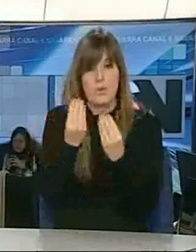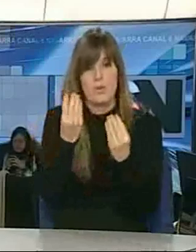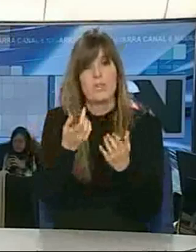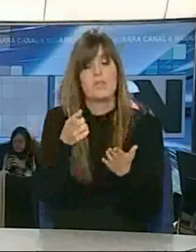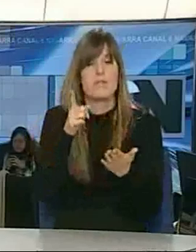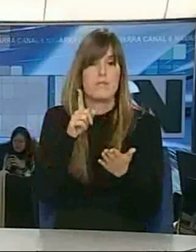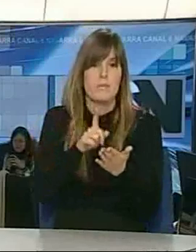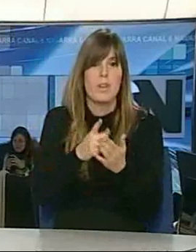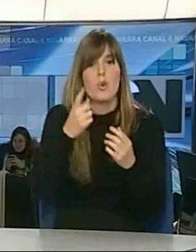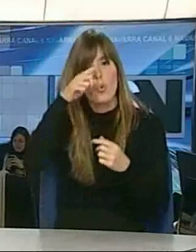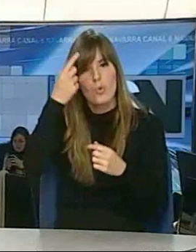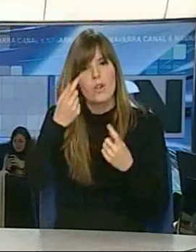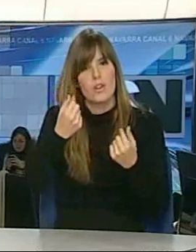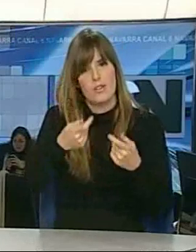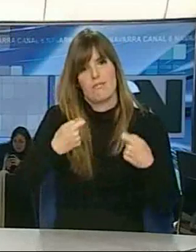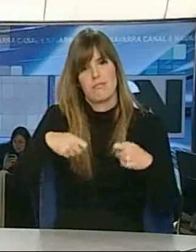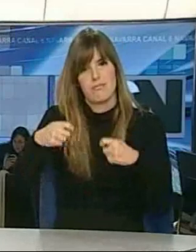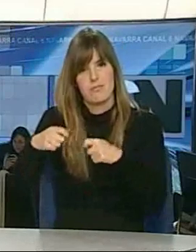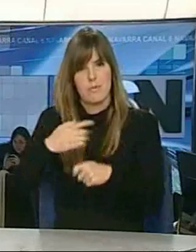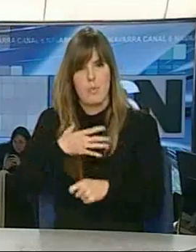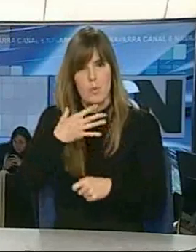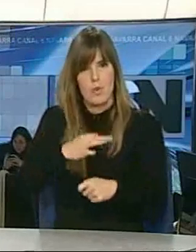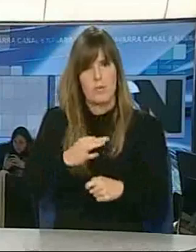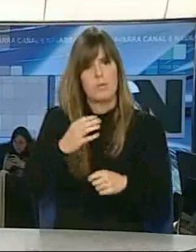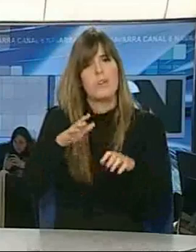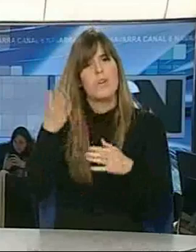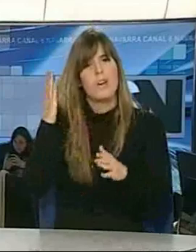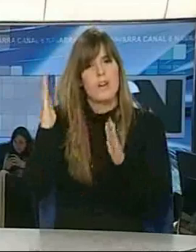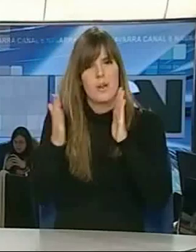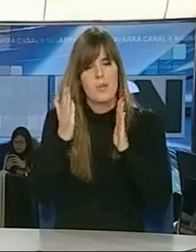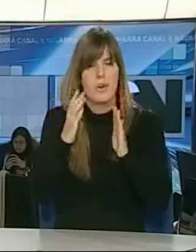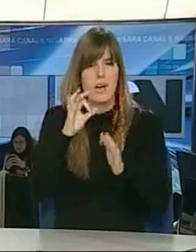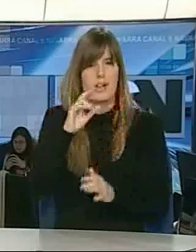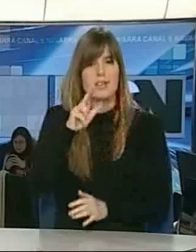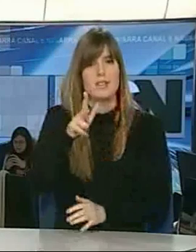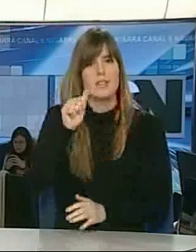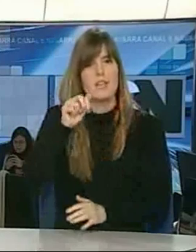escenario, podamos volver a transportarnos a tiempos expirianos.